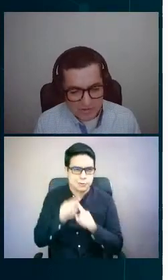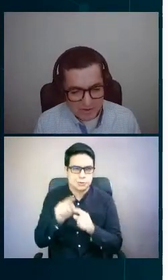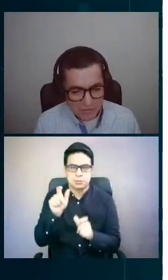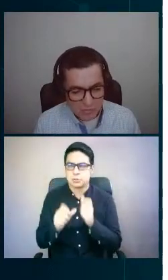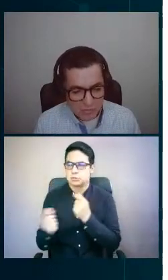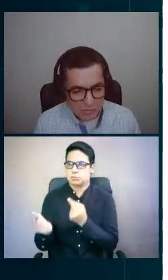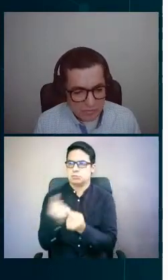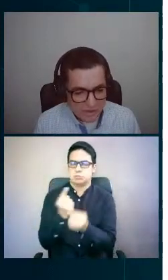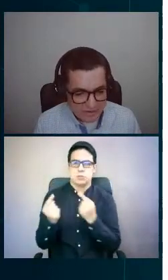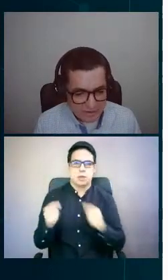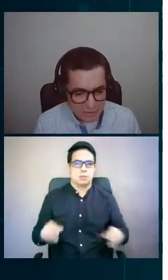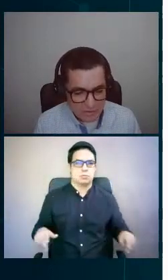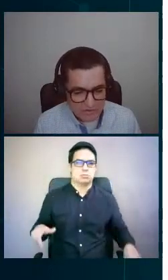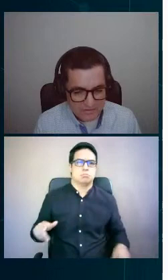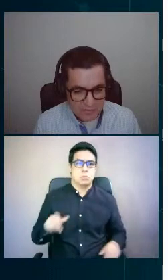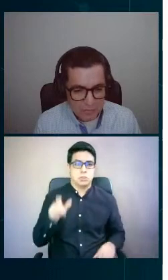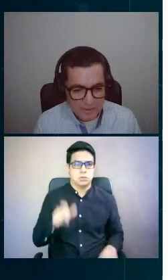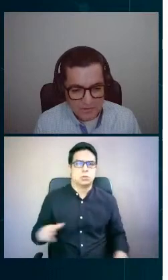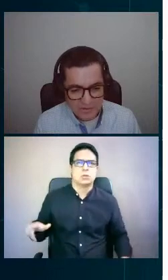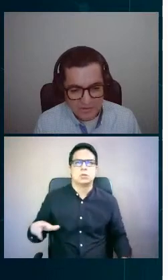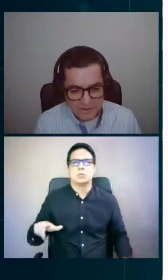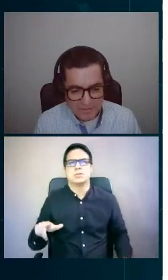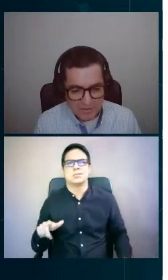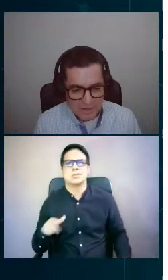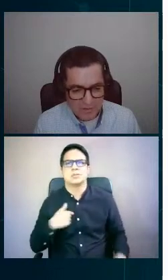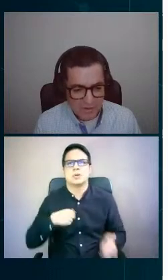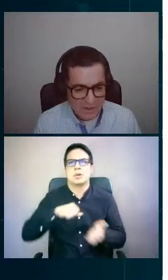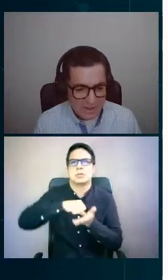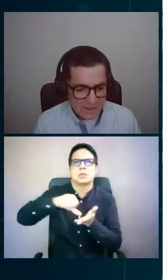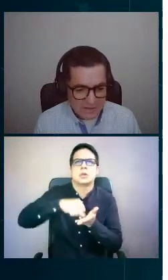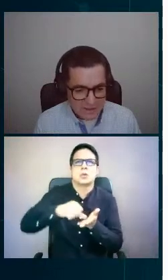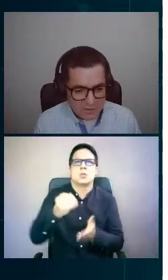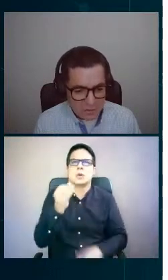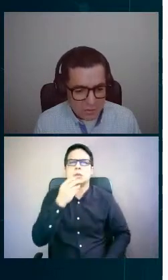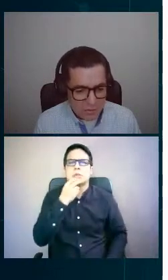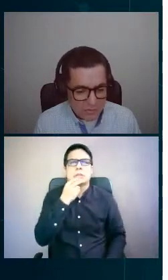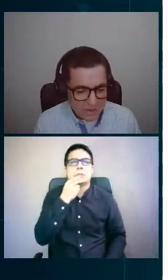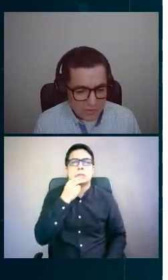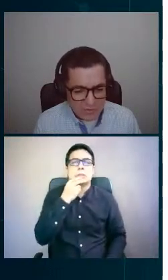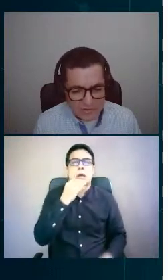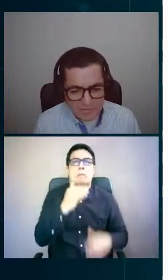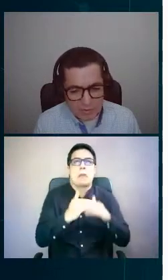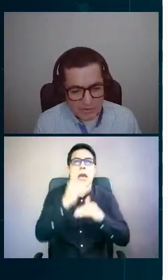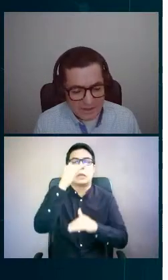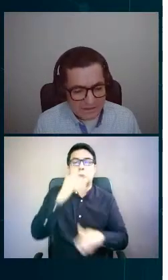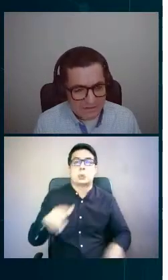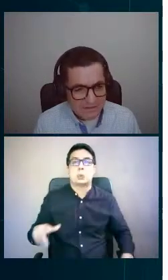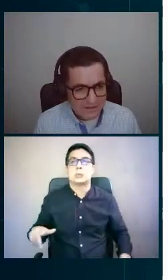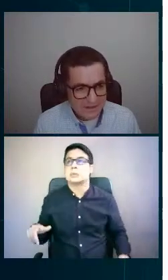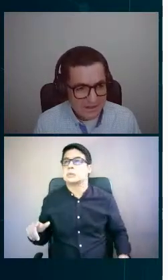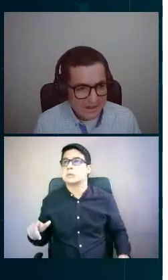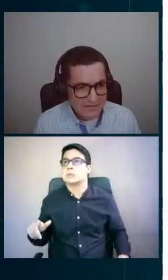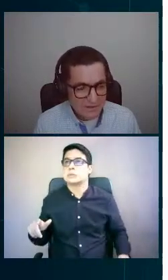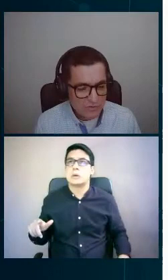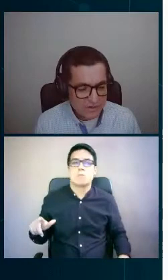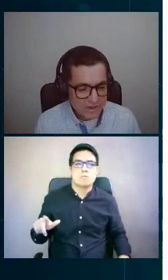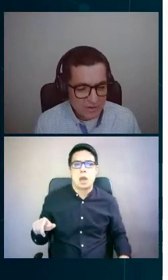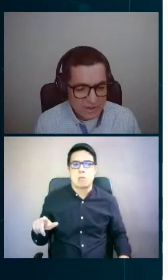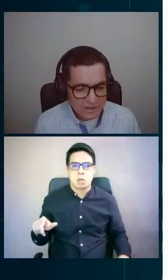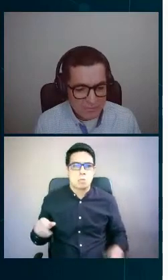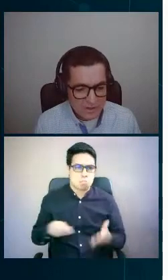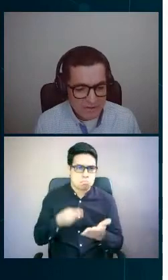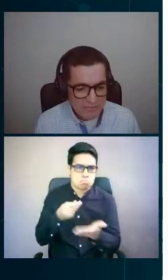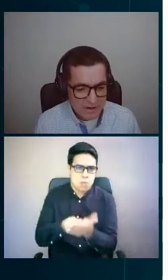cosas, visualizar sus consumos y hacer todas las operaciones que he mencionado. Dentro de las cosas importantes que se